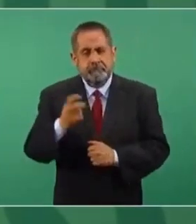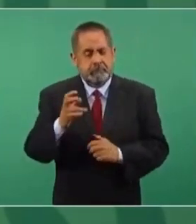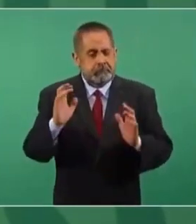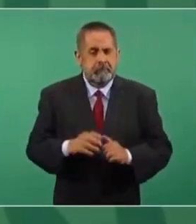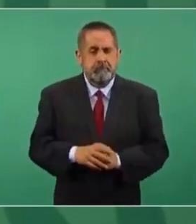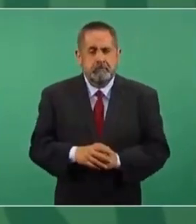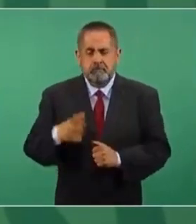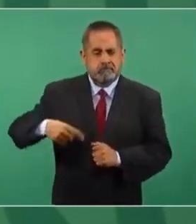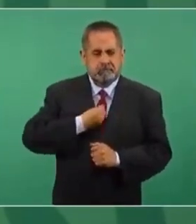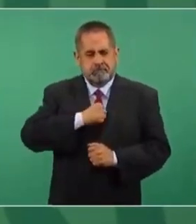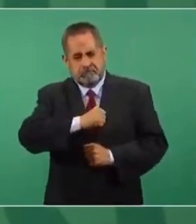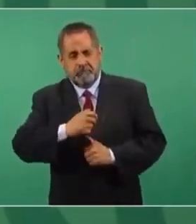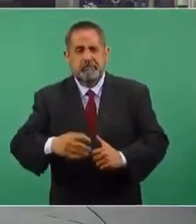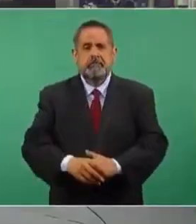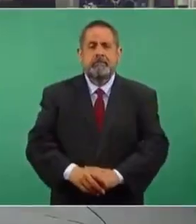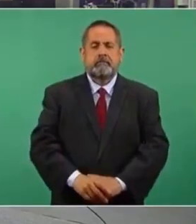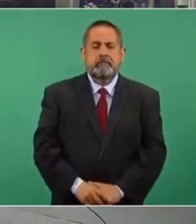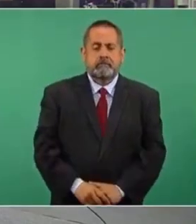por eso resistimos.